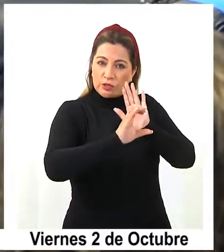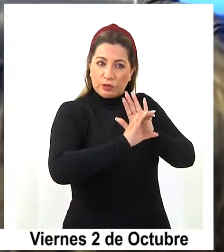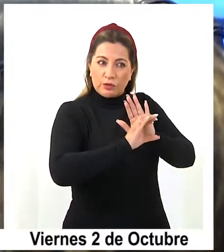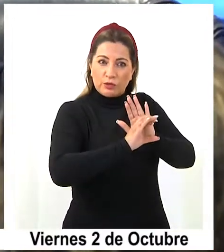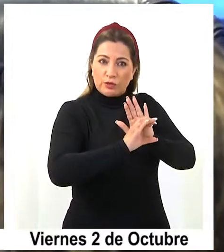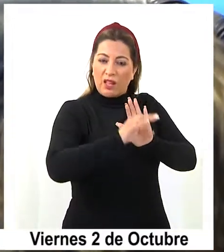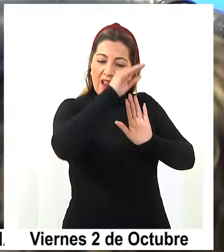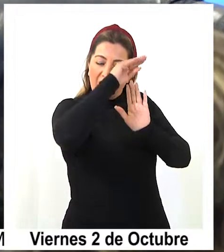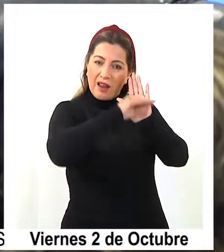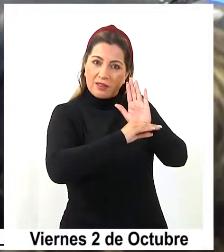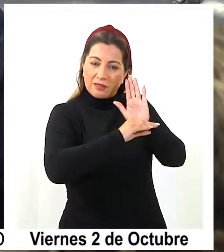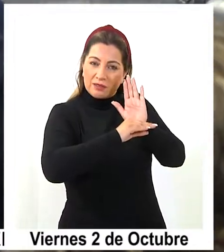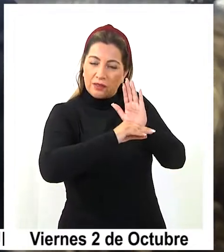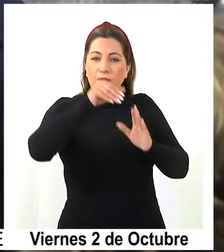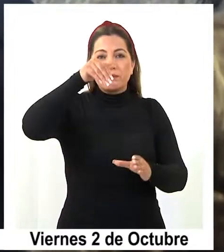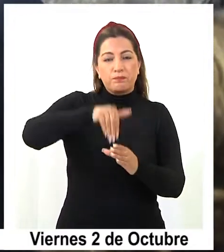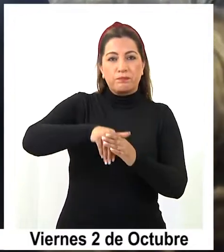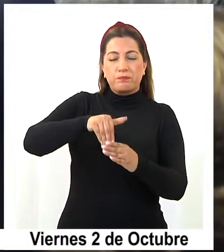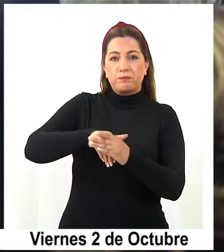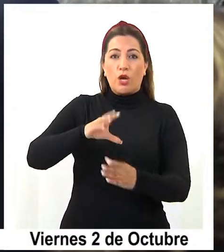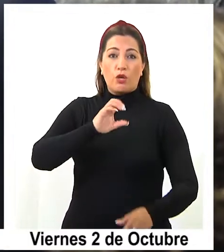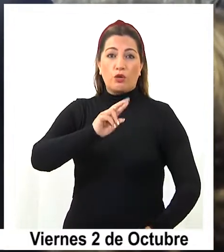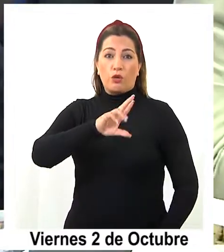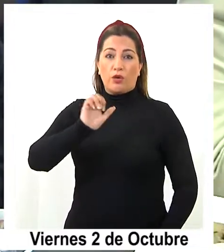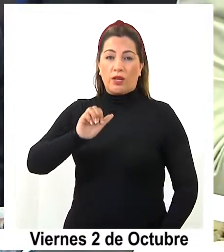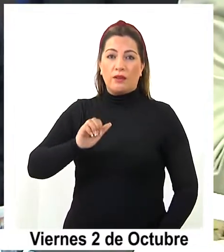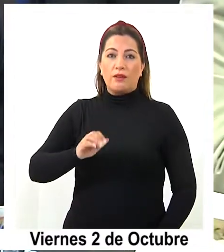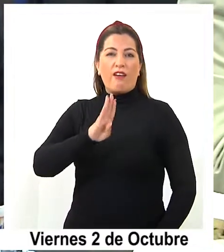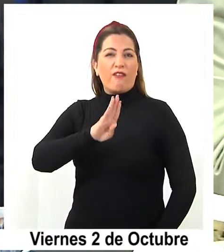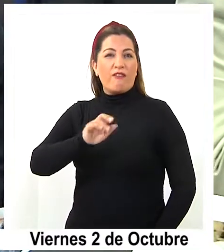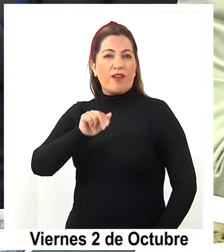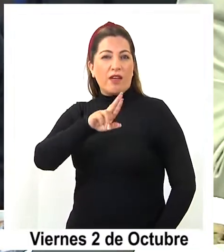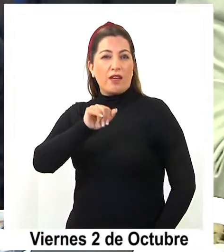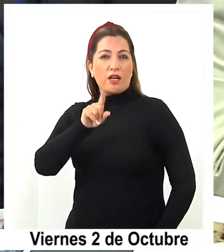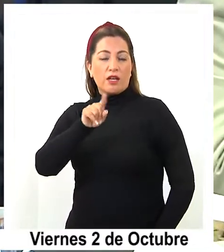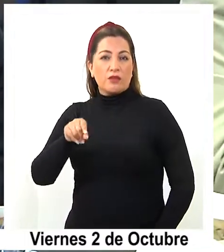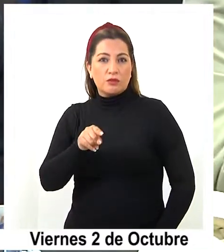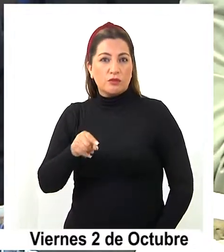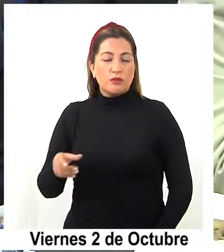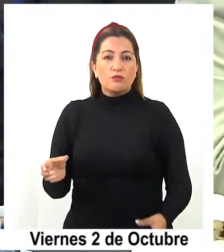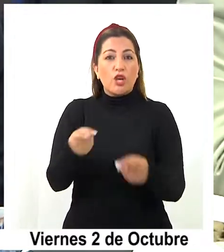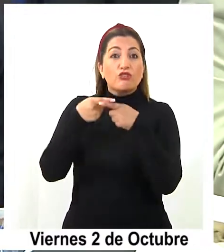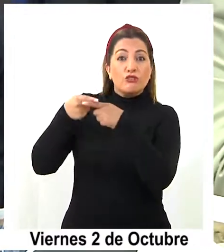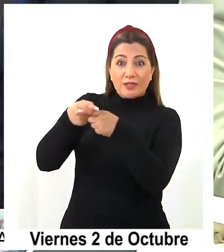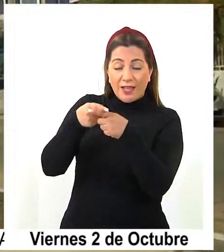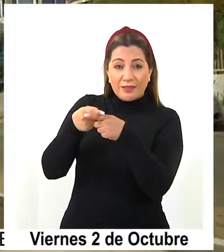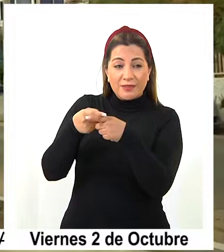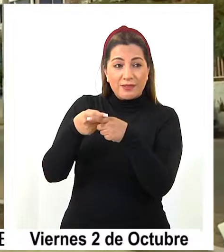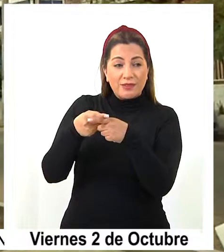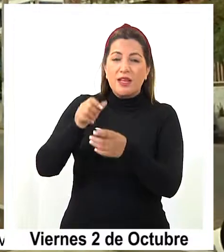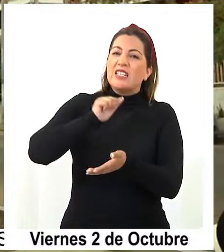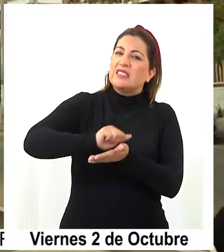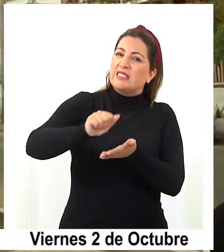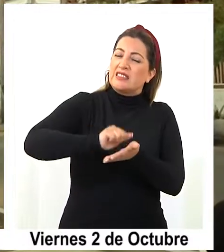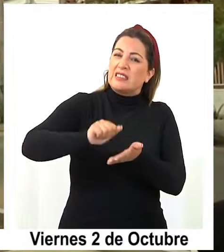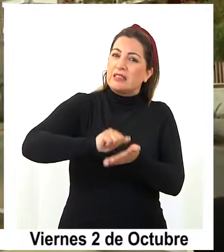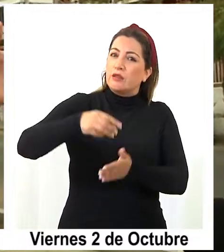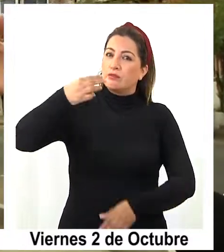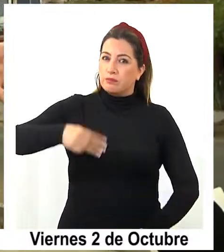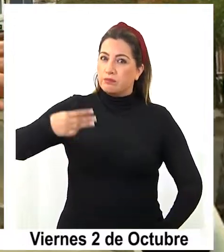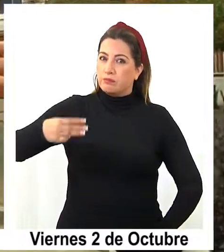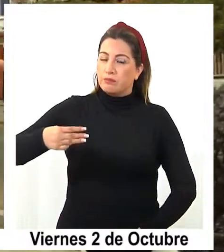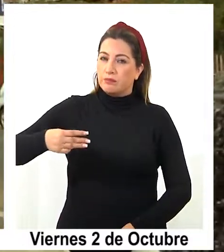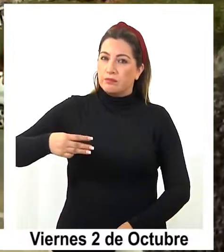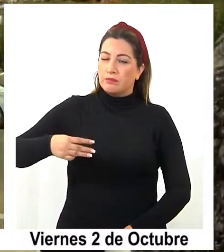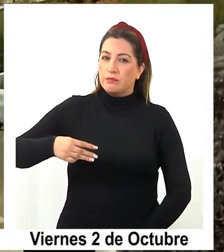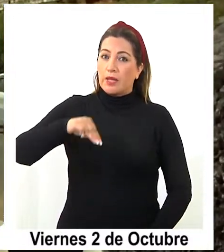en la lista para primarias van el consejero regional Rubén Berríos por el Partido Socialista, el secretario municipal Marcos